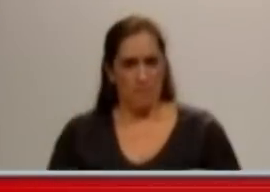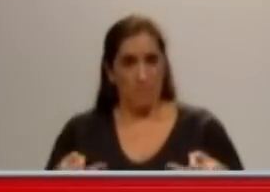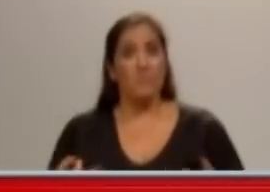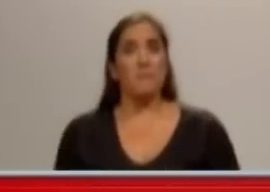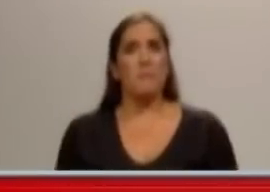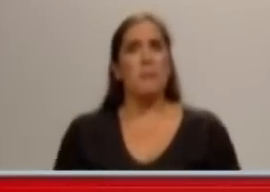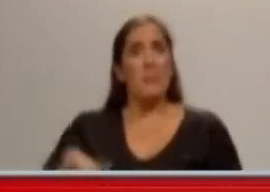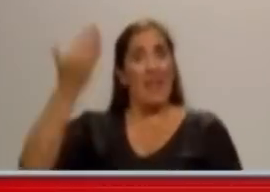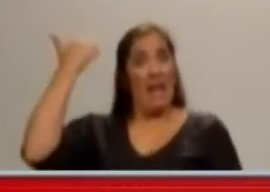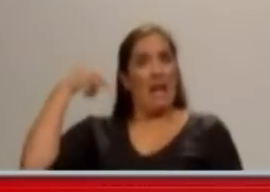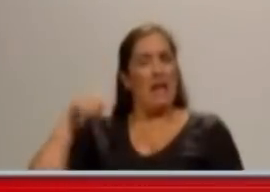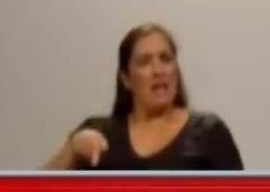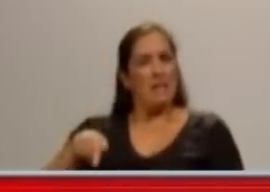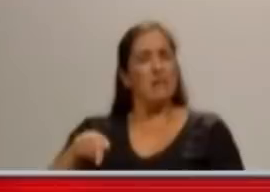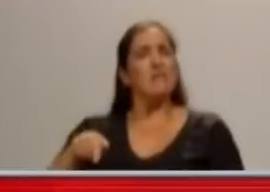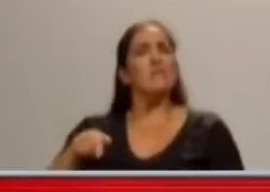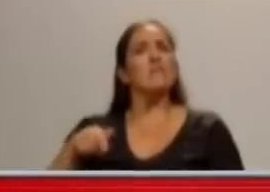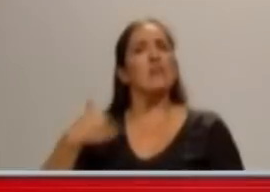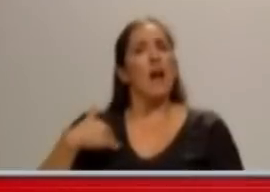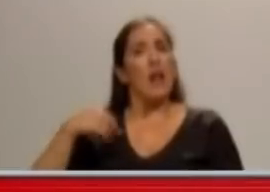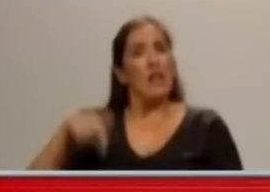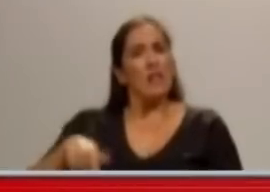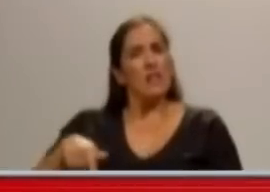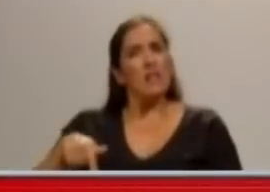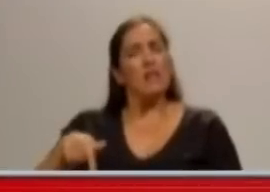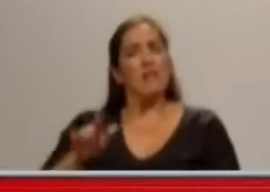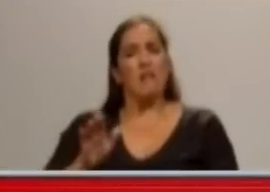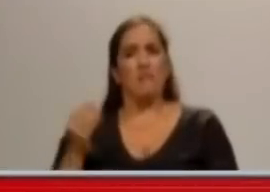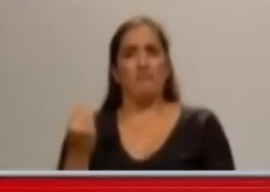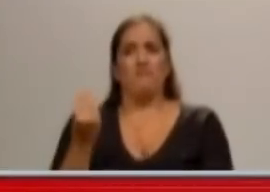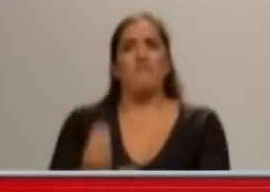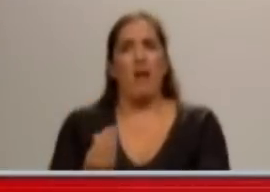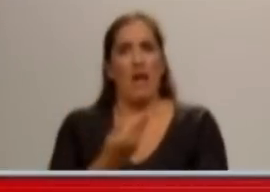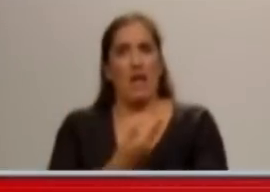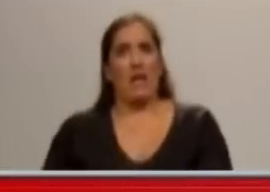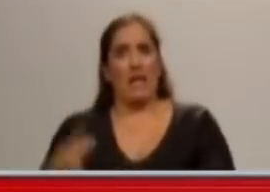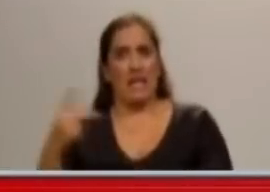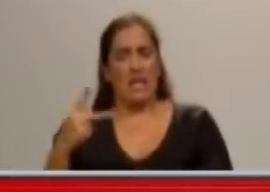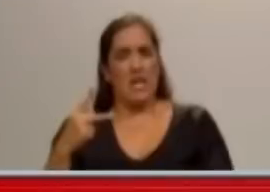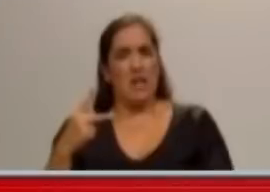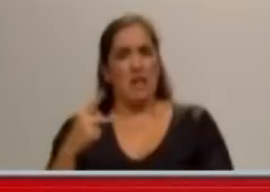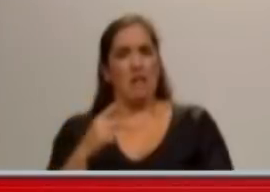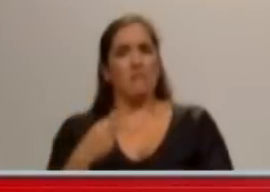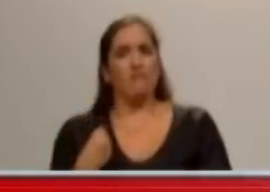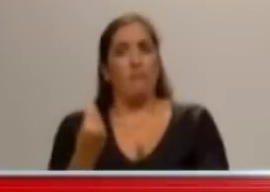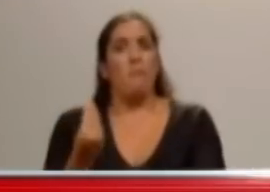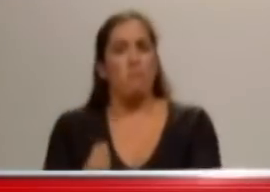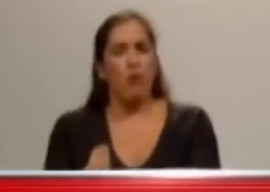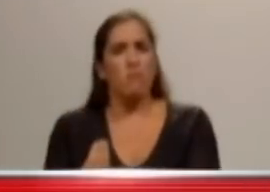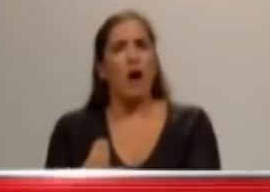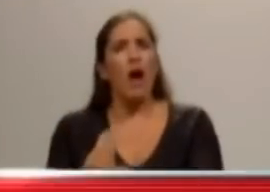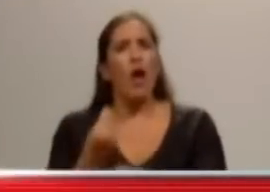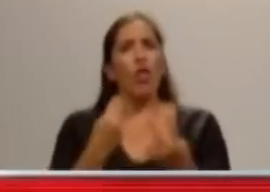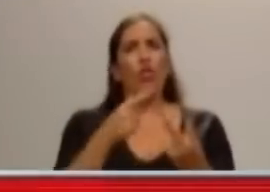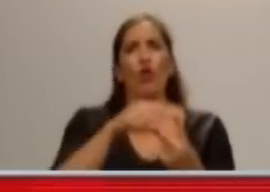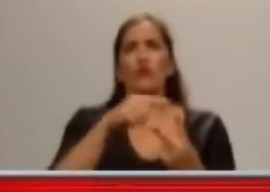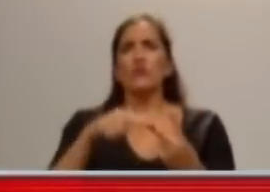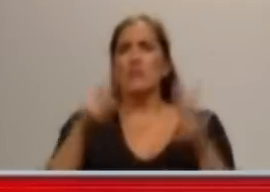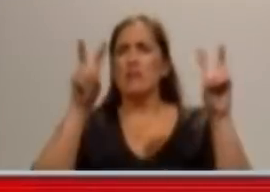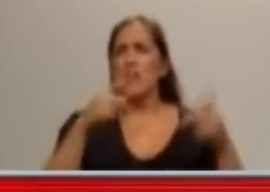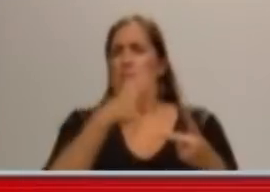principios de diciembre del año pasado, Nisman se encontró en el supermercado con